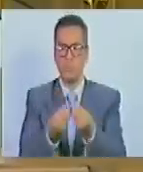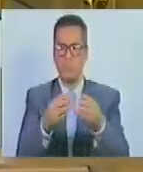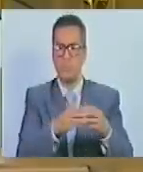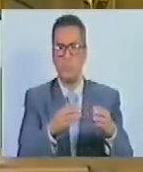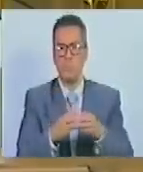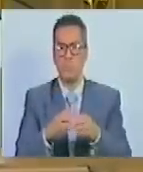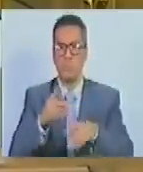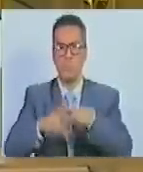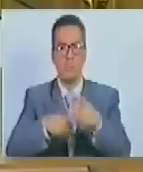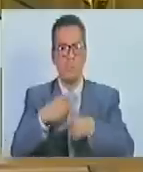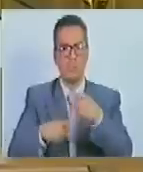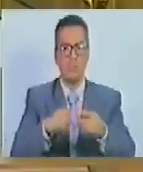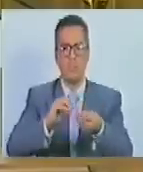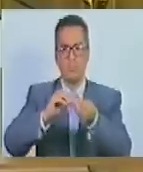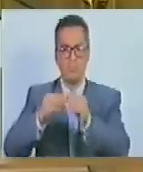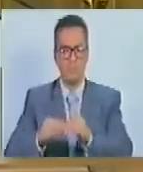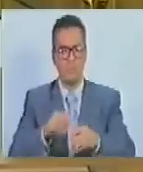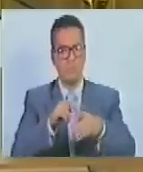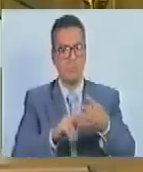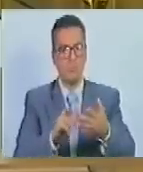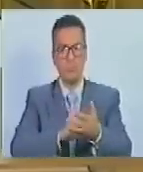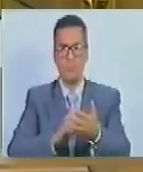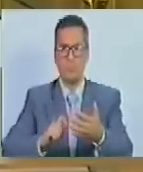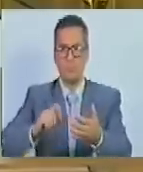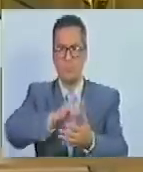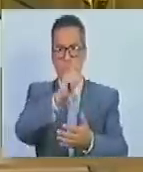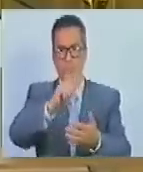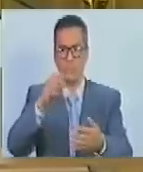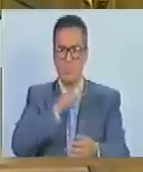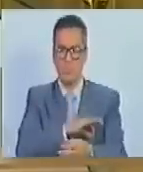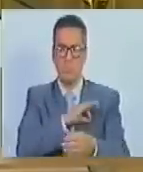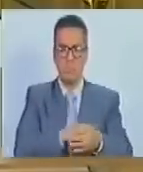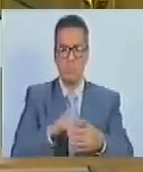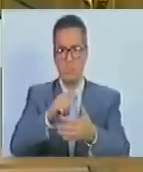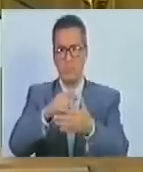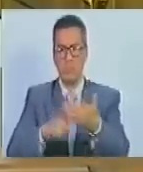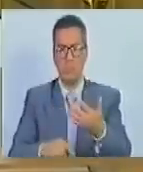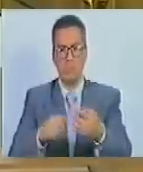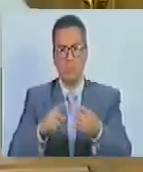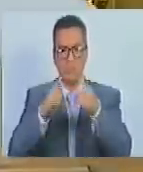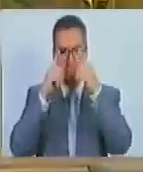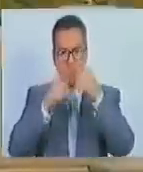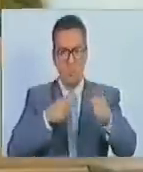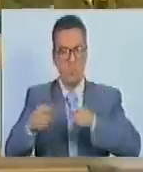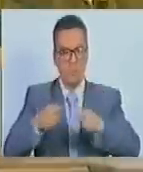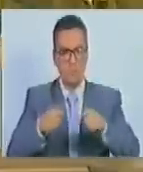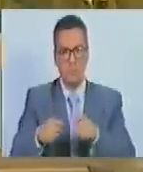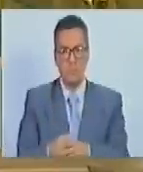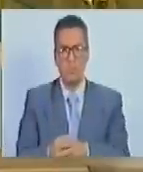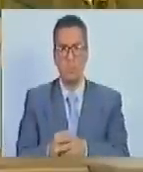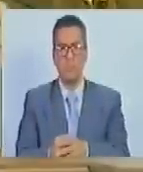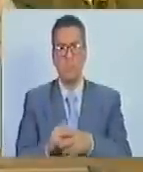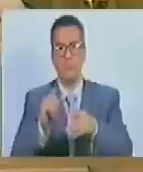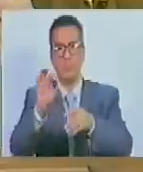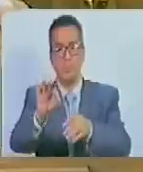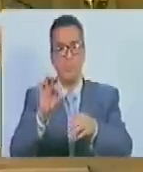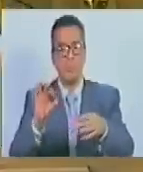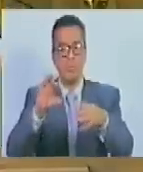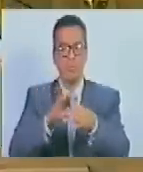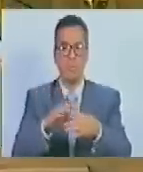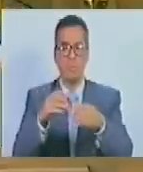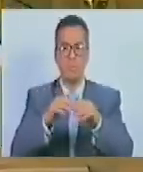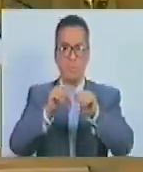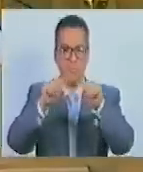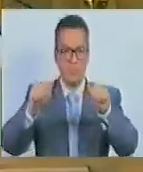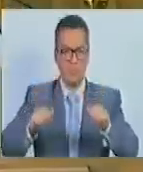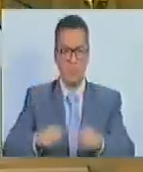en los procesos de formulación de la cartografía social y agenda concreta de acción como pieza vinculante del